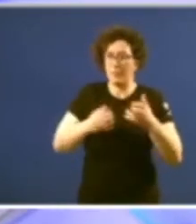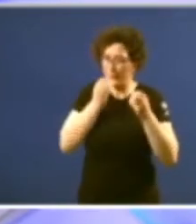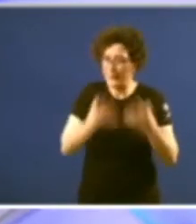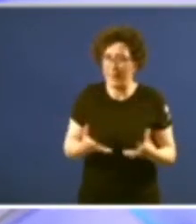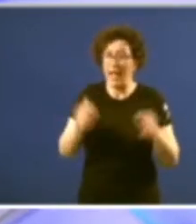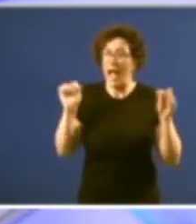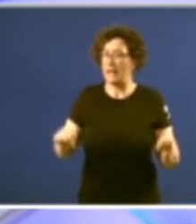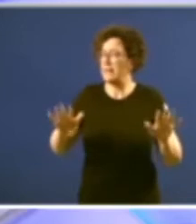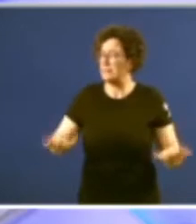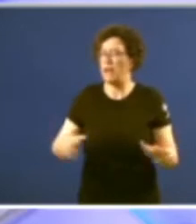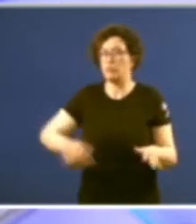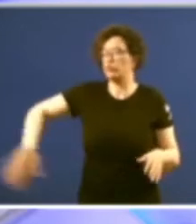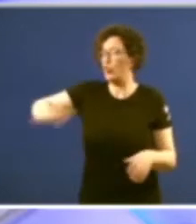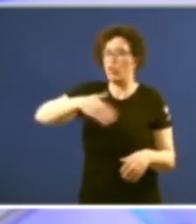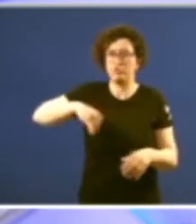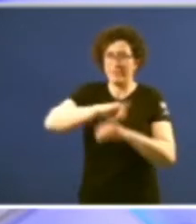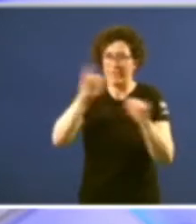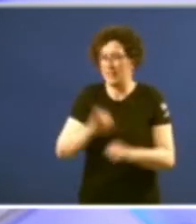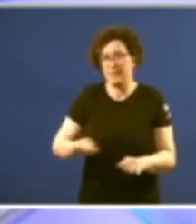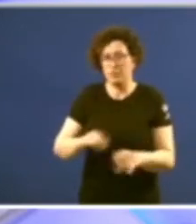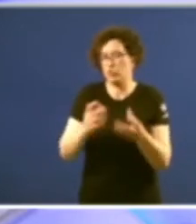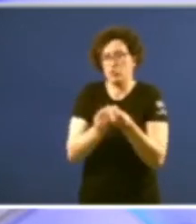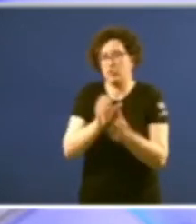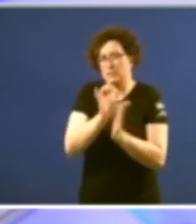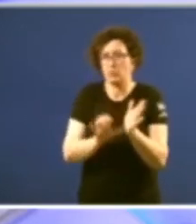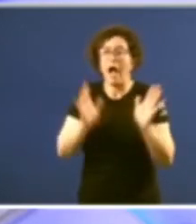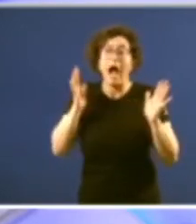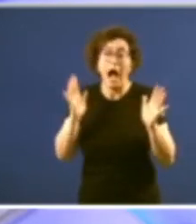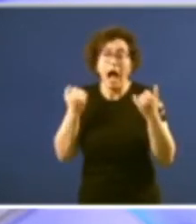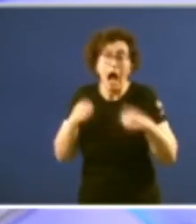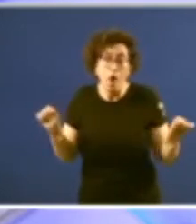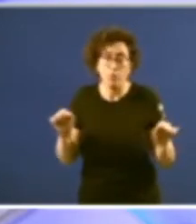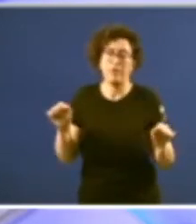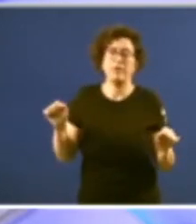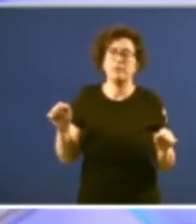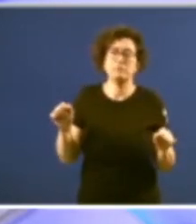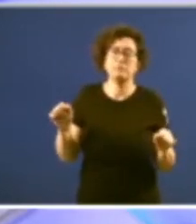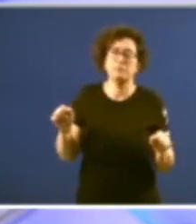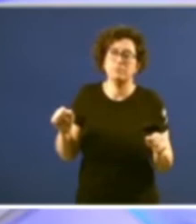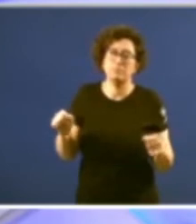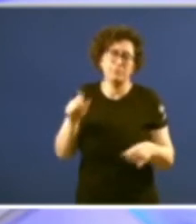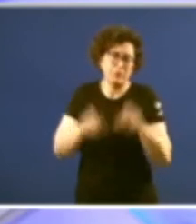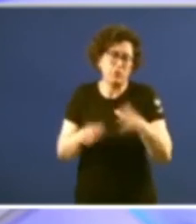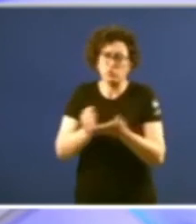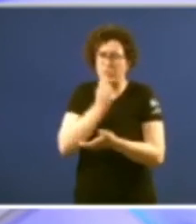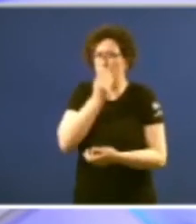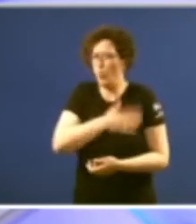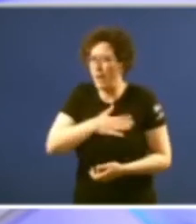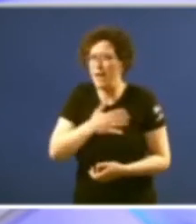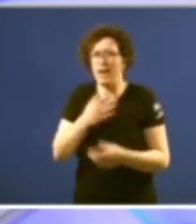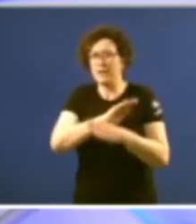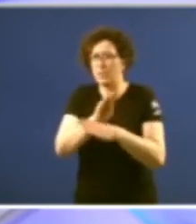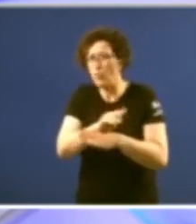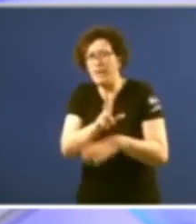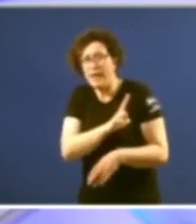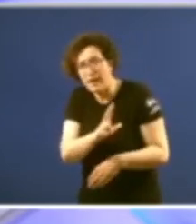felices con o seu estatuto ao que como toda a xente boa que se cuida e elegante